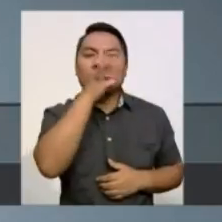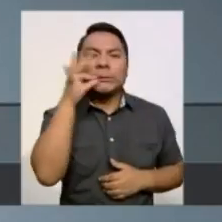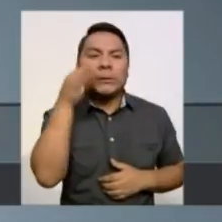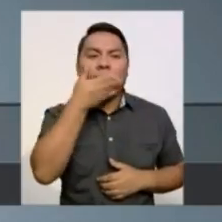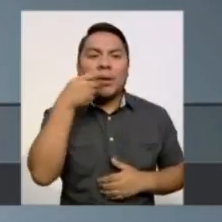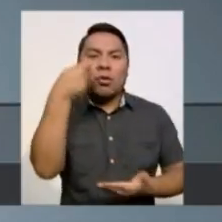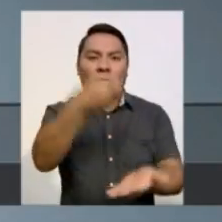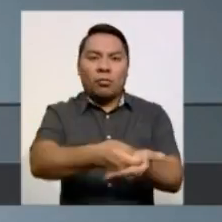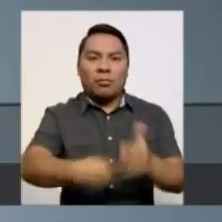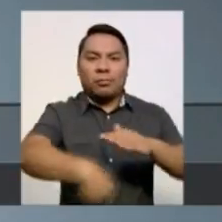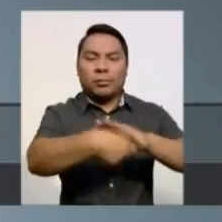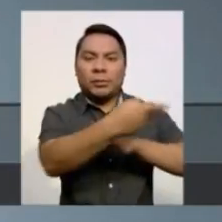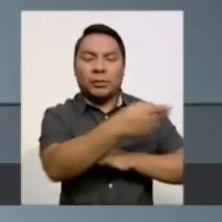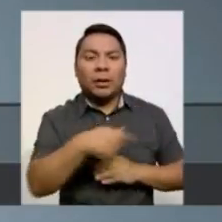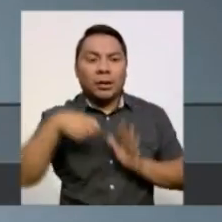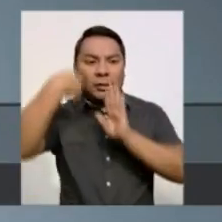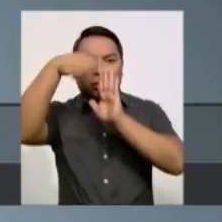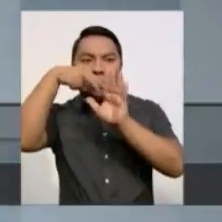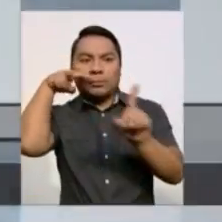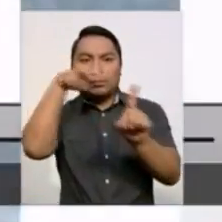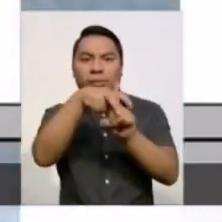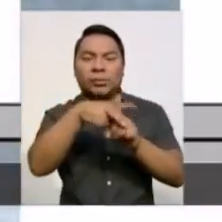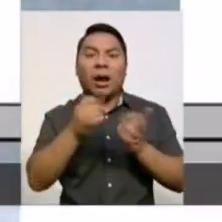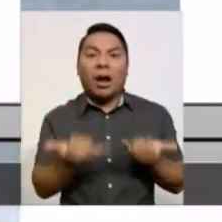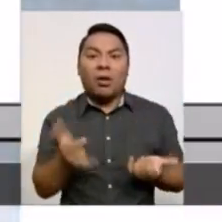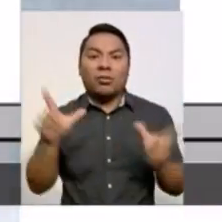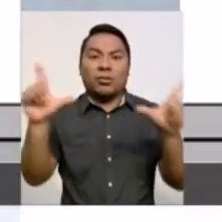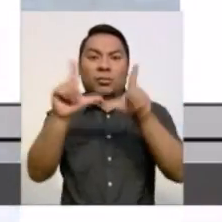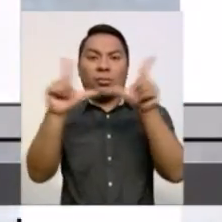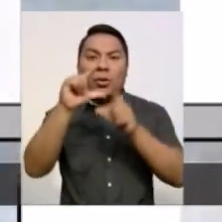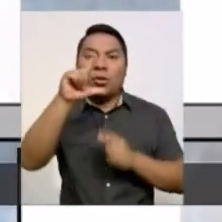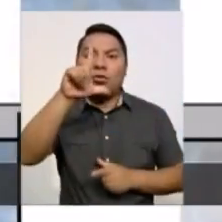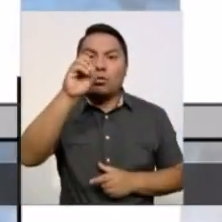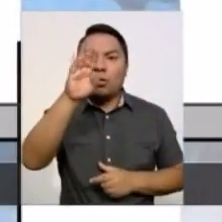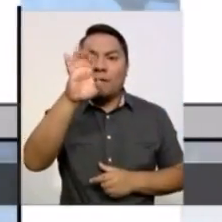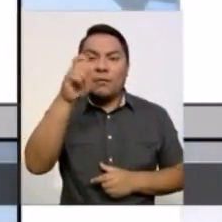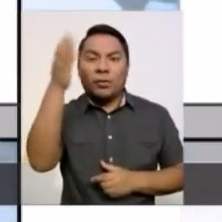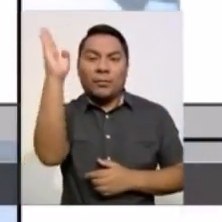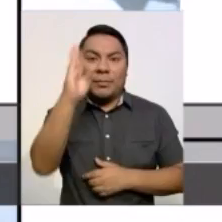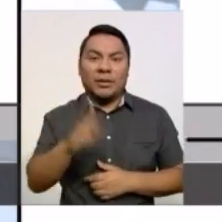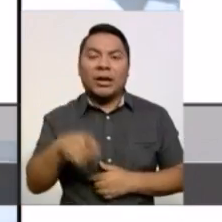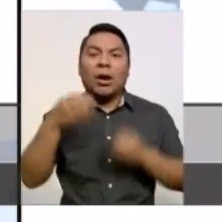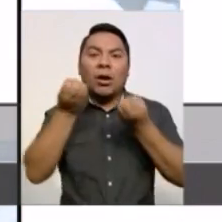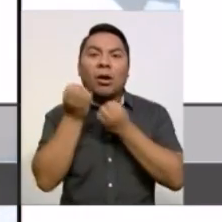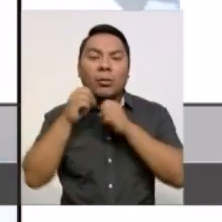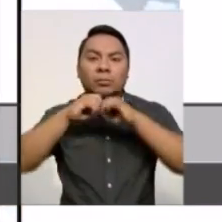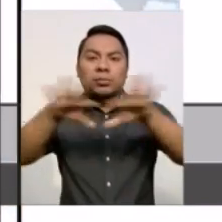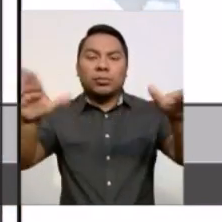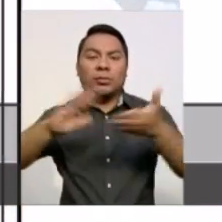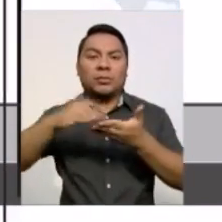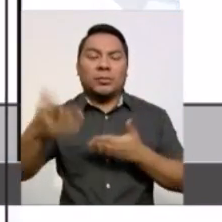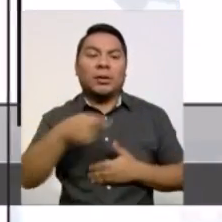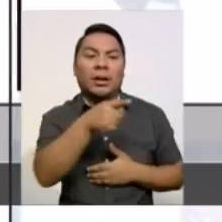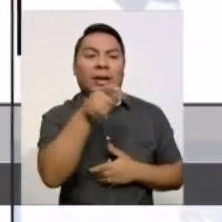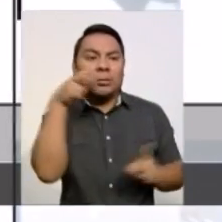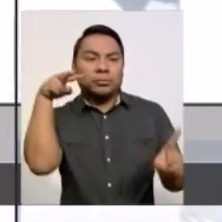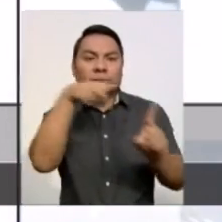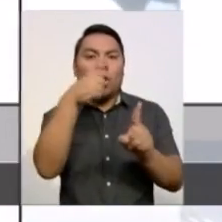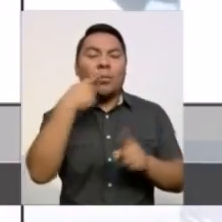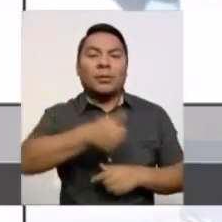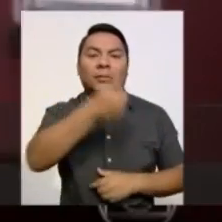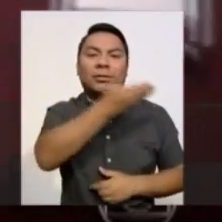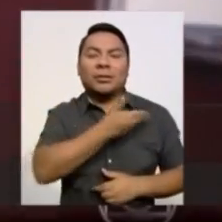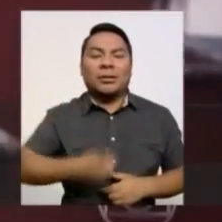según divulgó esta noche la cadena O Globo. Según el medio, el presidente brasileño fue grabado mientras conversaba con los dueños de la empresa